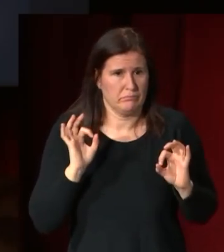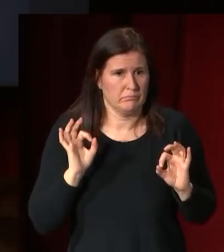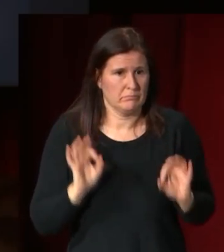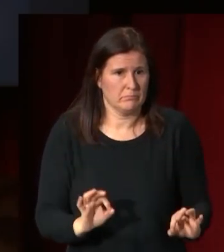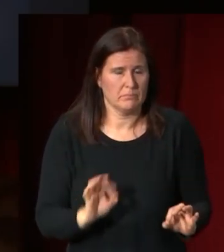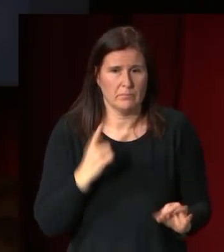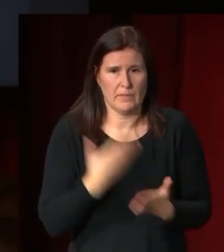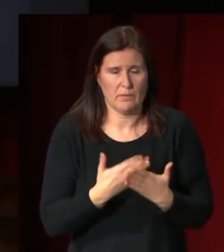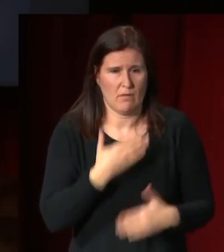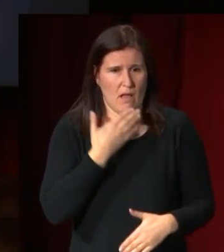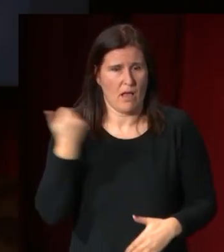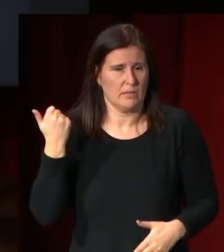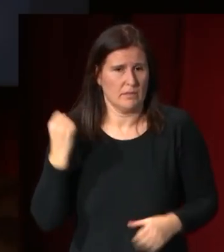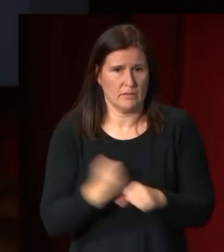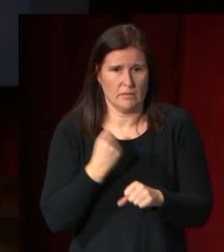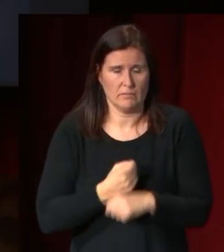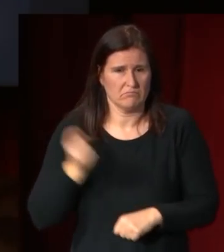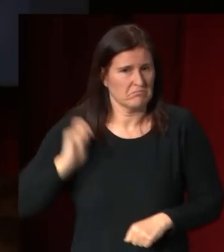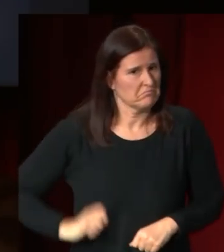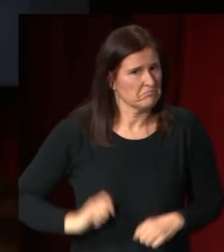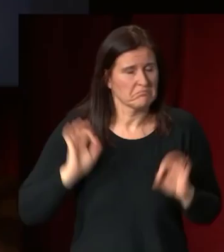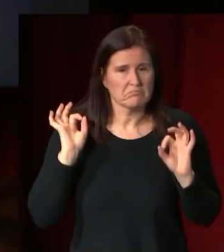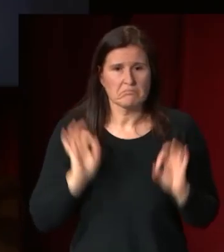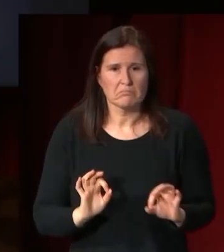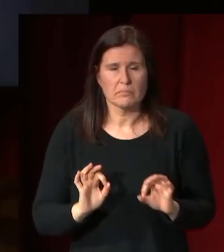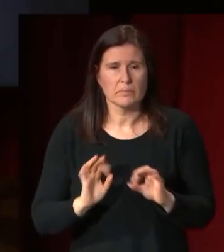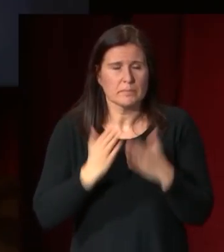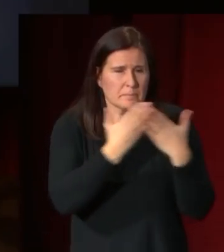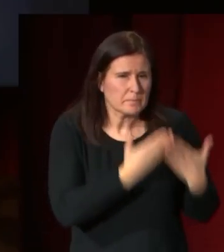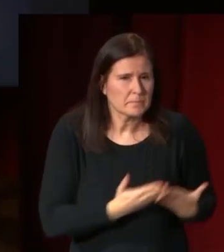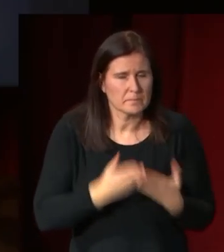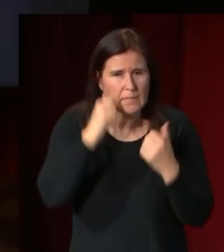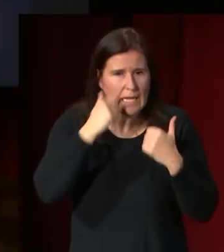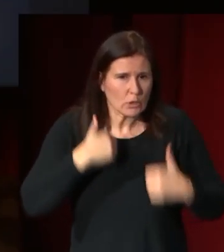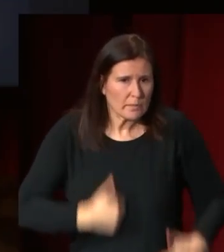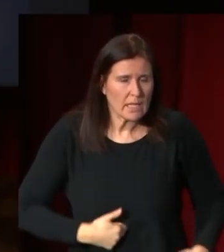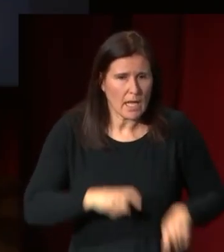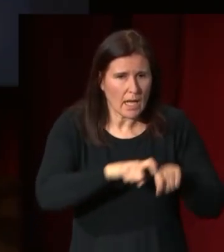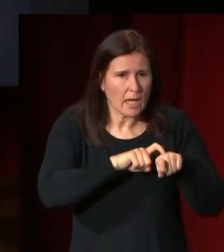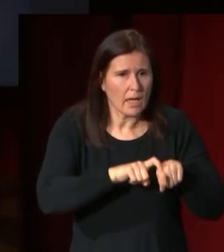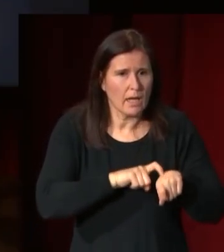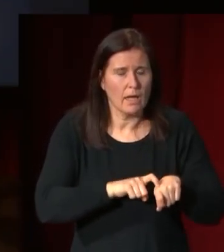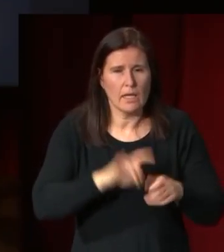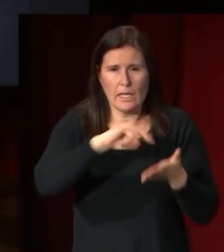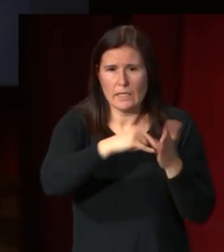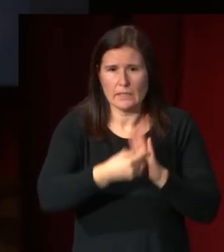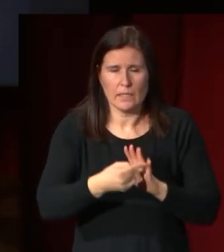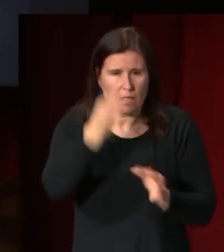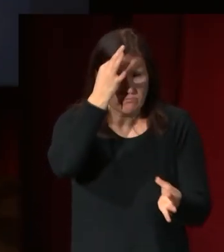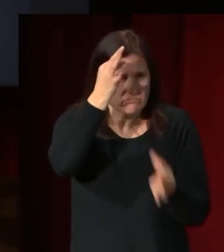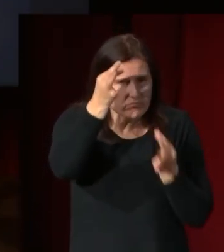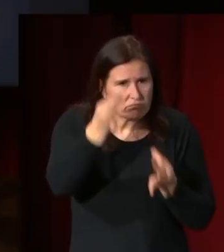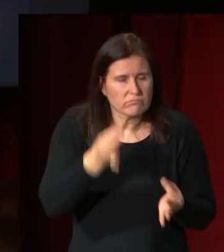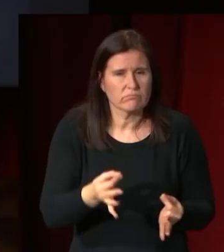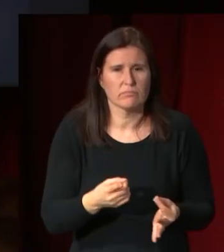demostrando que es un maestro ese estudio tan profundo de los rasgos anatómicos bueno esa técnica muy depurada en la